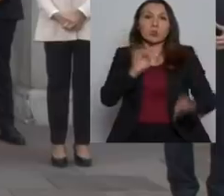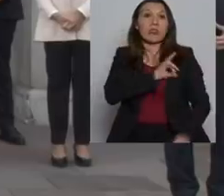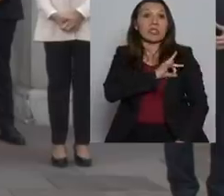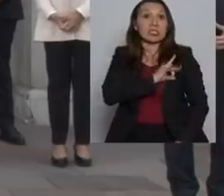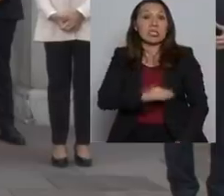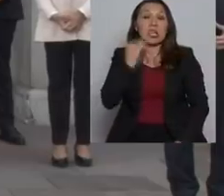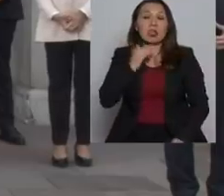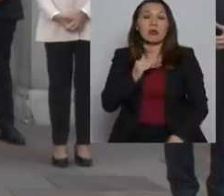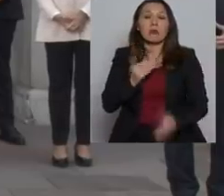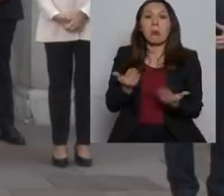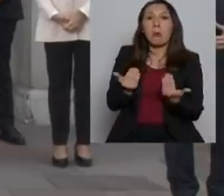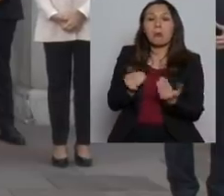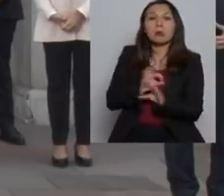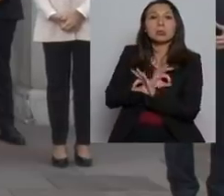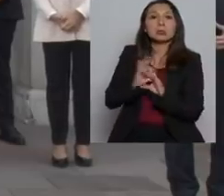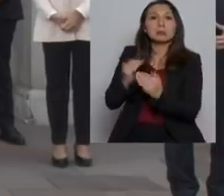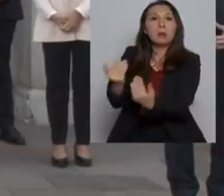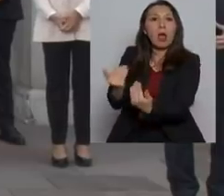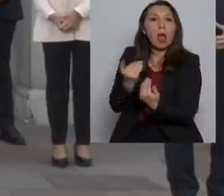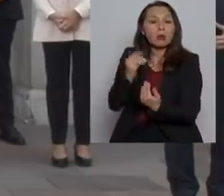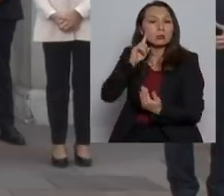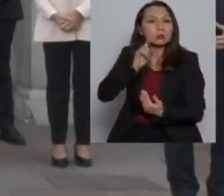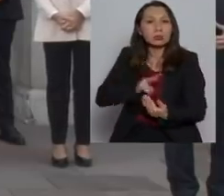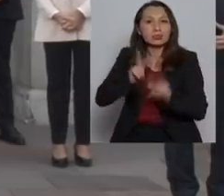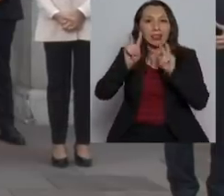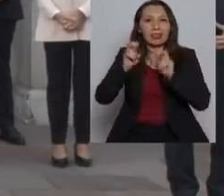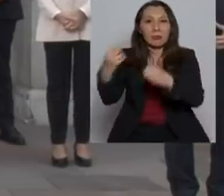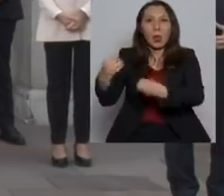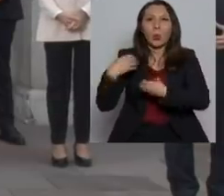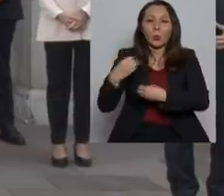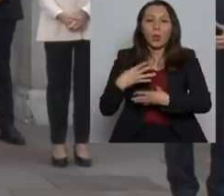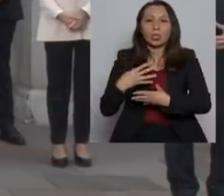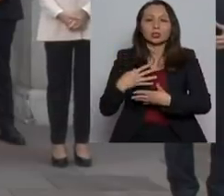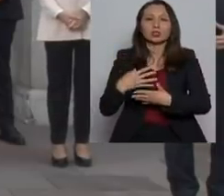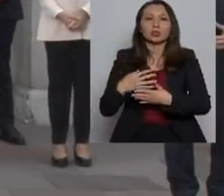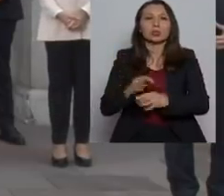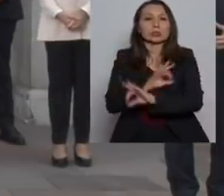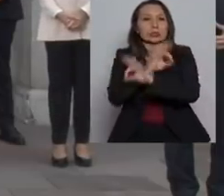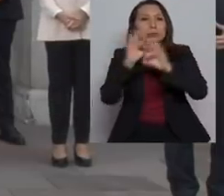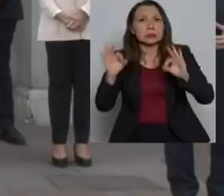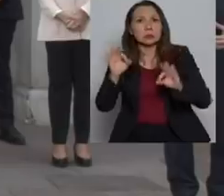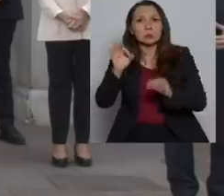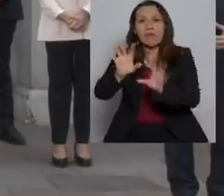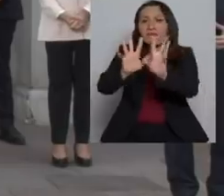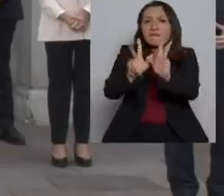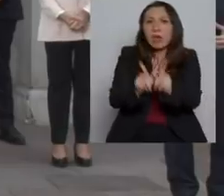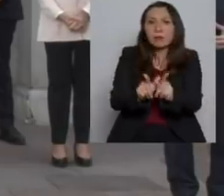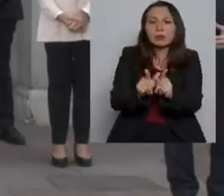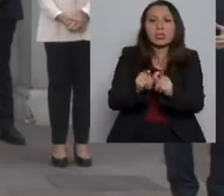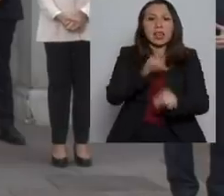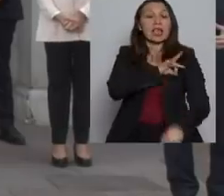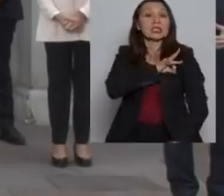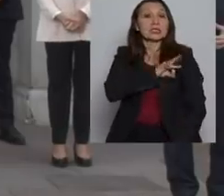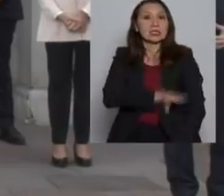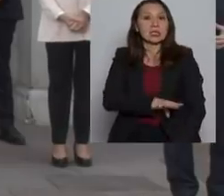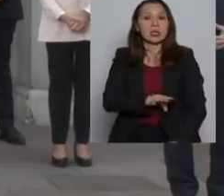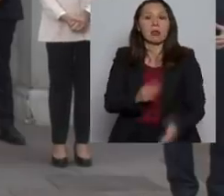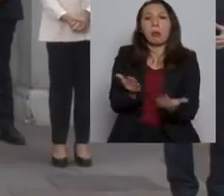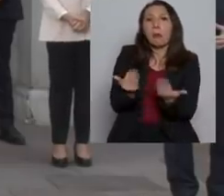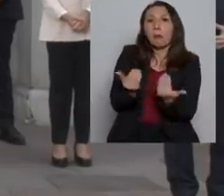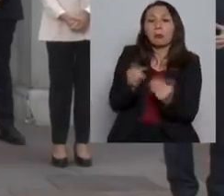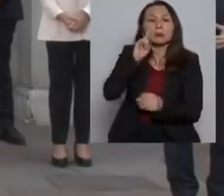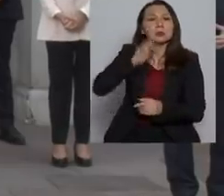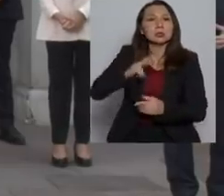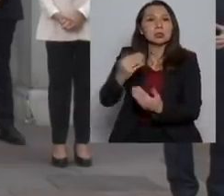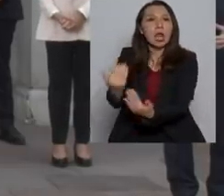que se quede sin un apoyo en materia de educación, que no haya ninguna familia en Chile que se quede